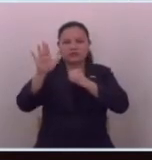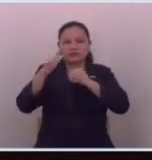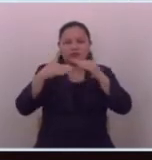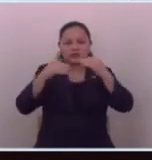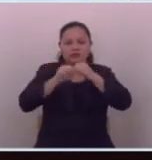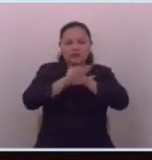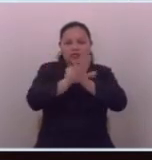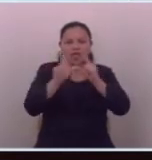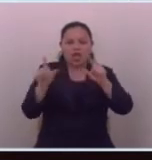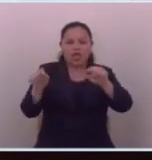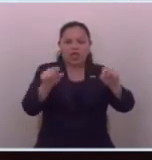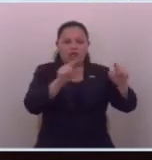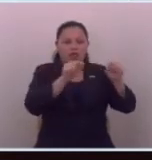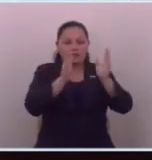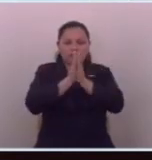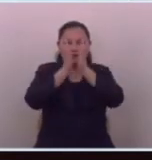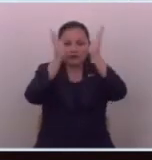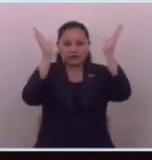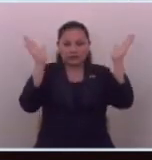abiertamente